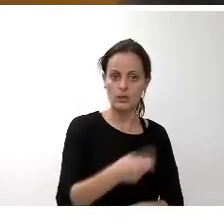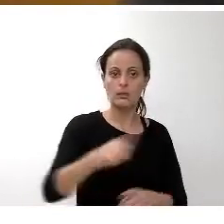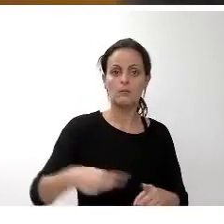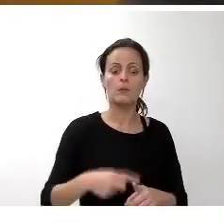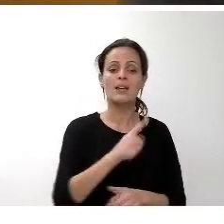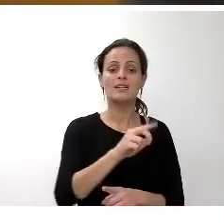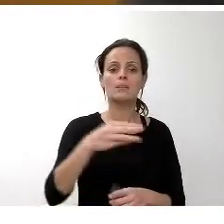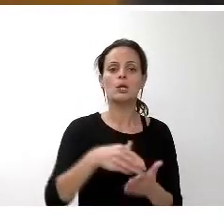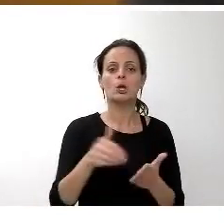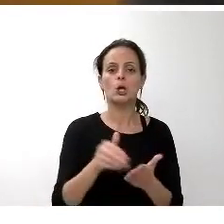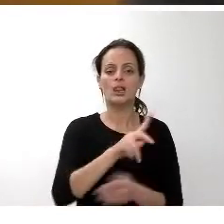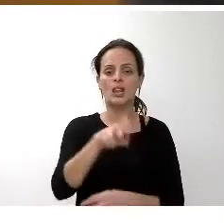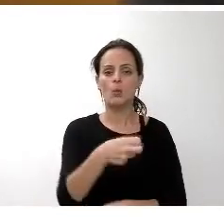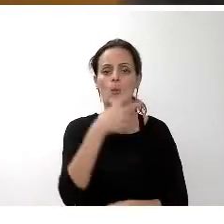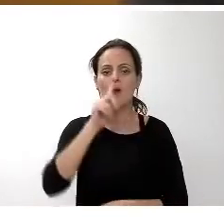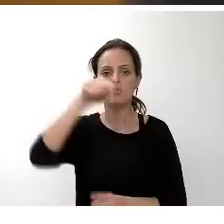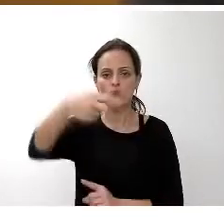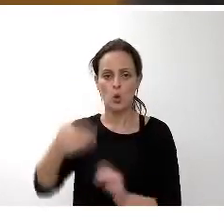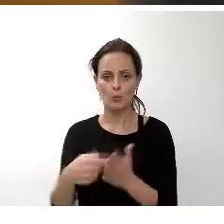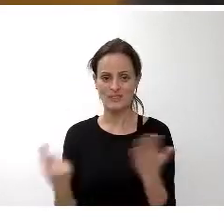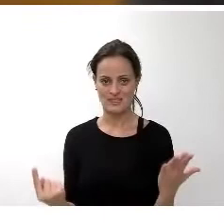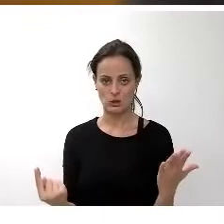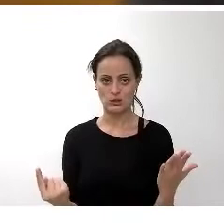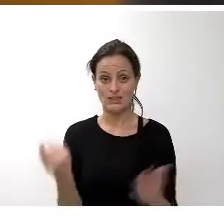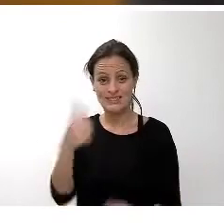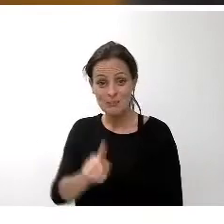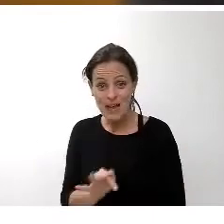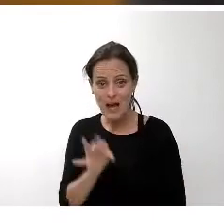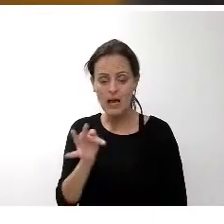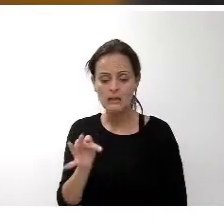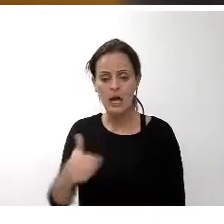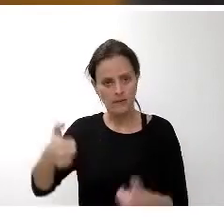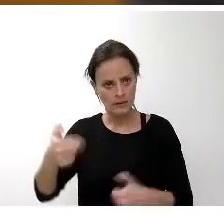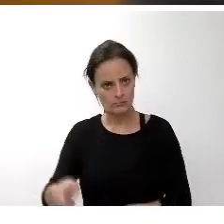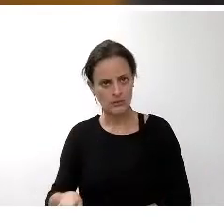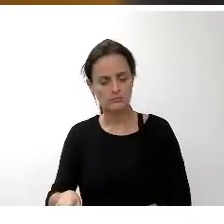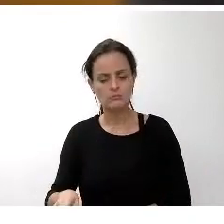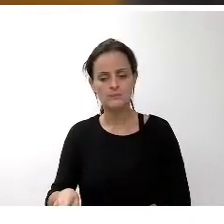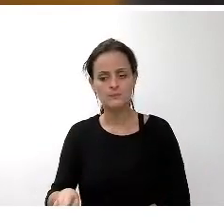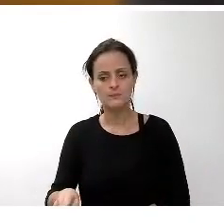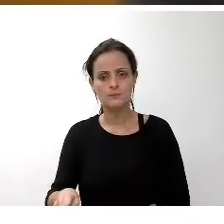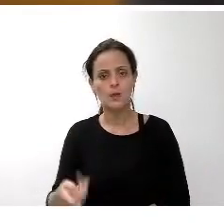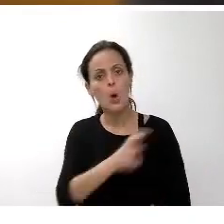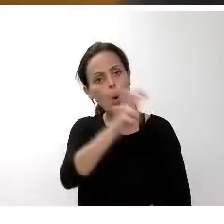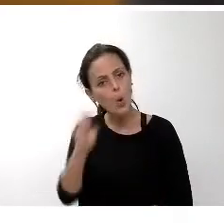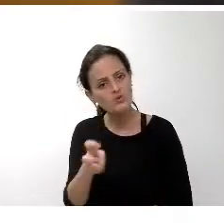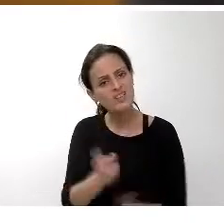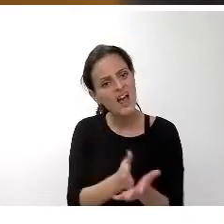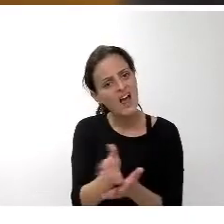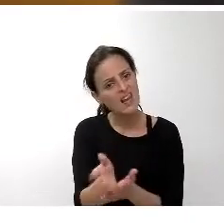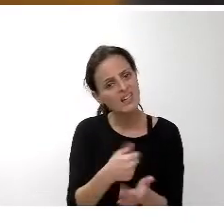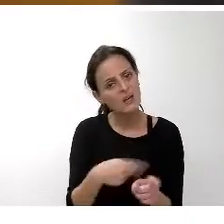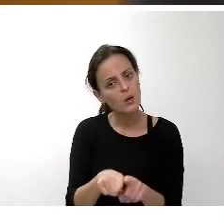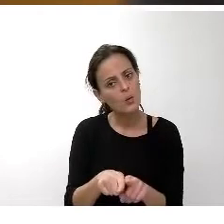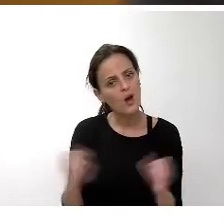2016 como a su vez aparte de esta en materia de inversión otras líneas de acción como las